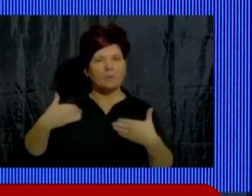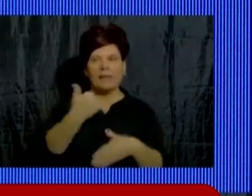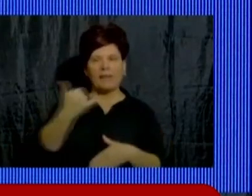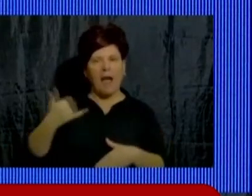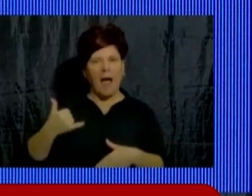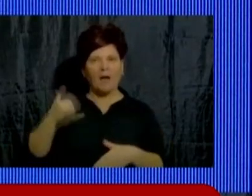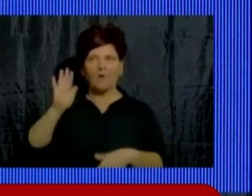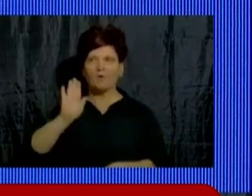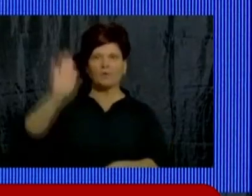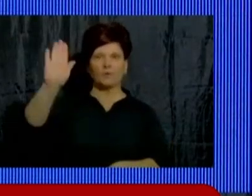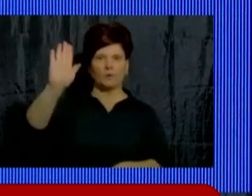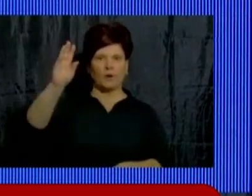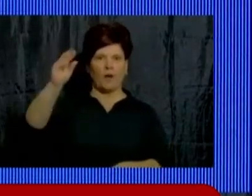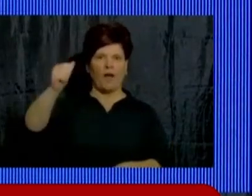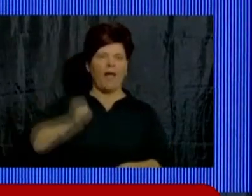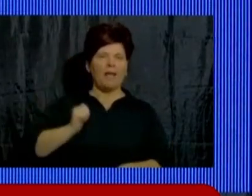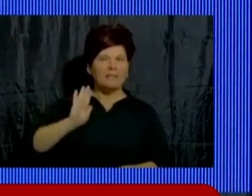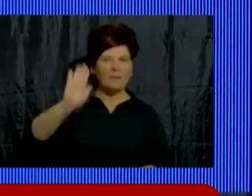esperanza.